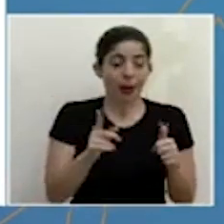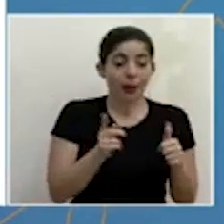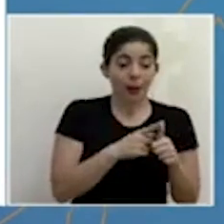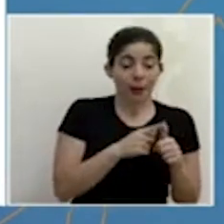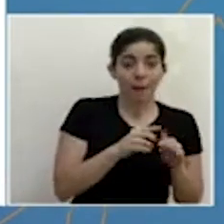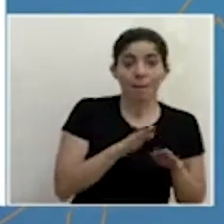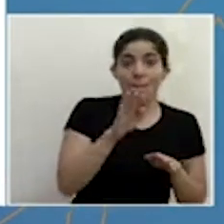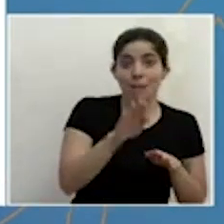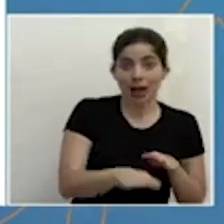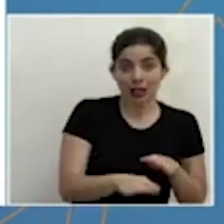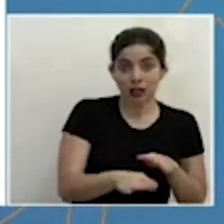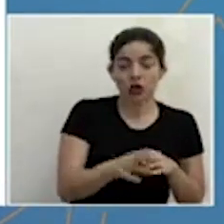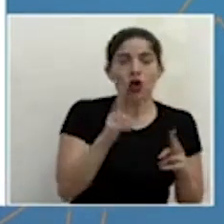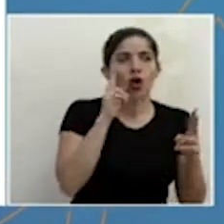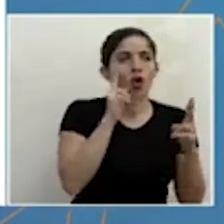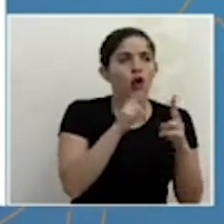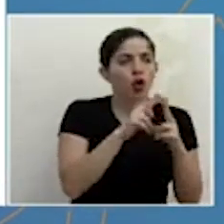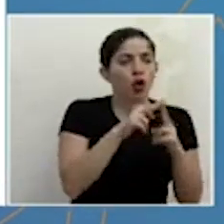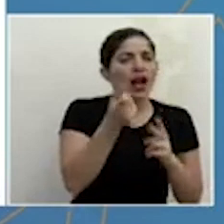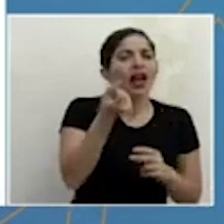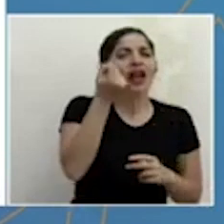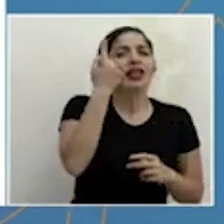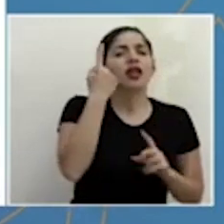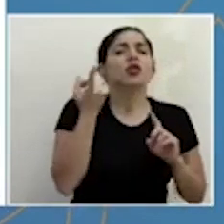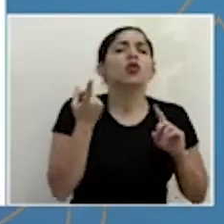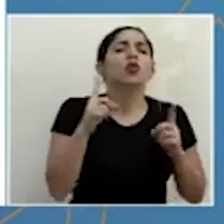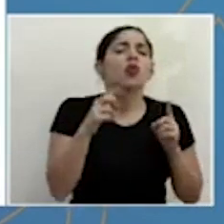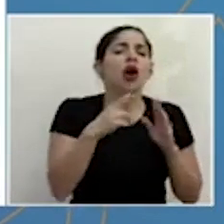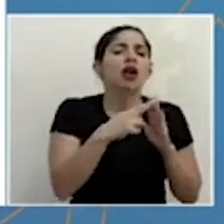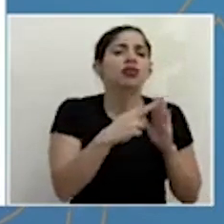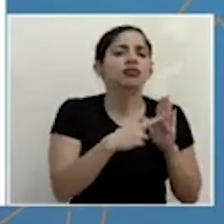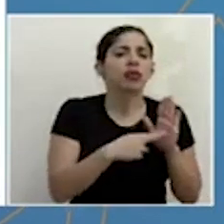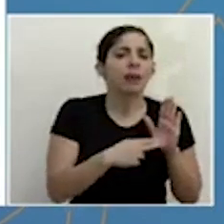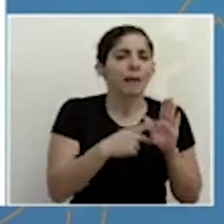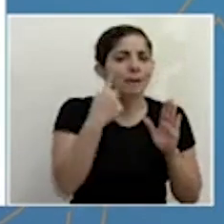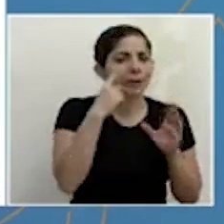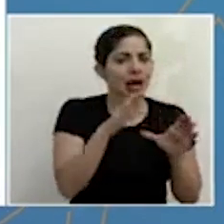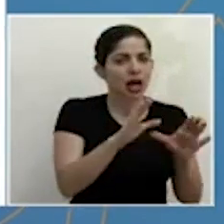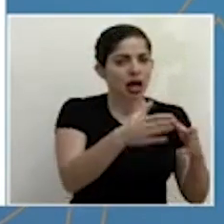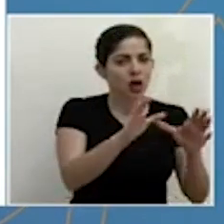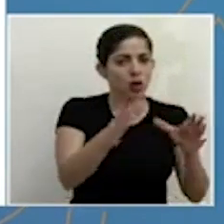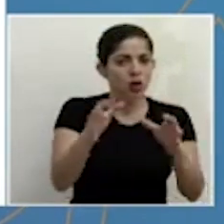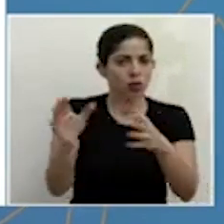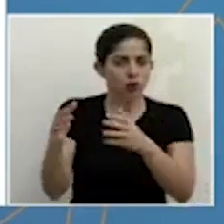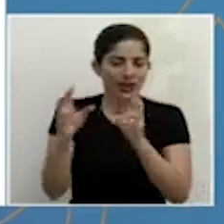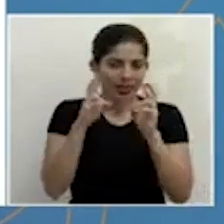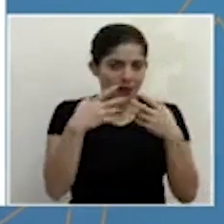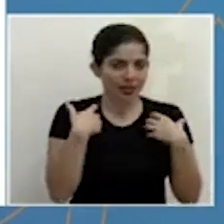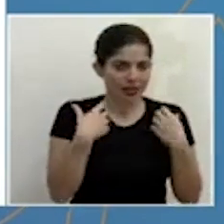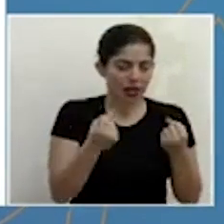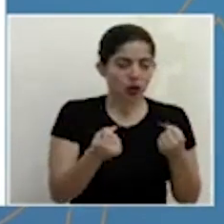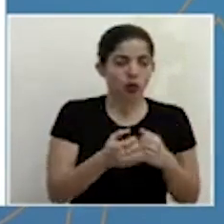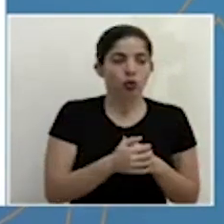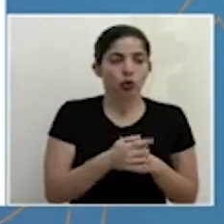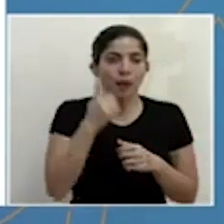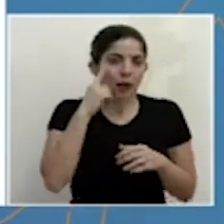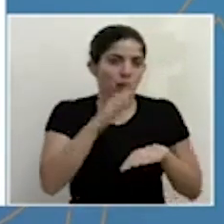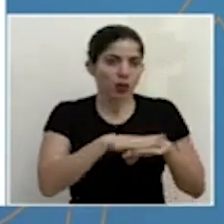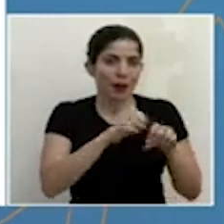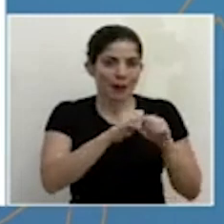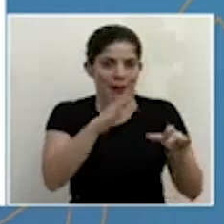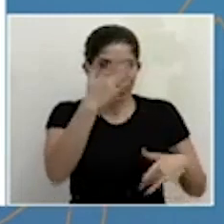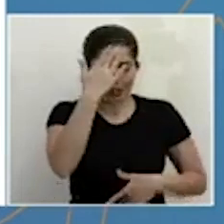paso es conocer y entender muy bien cuáles son los lineamientos sectoriales en materia de salud en el marco de la pandemia